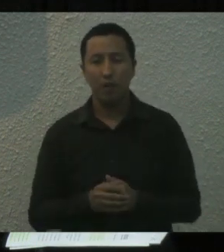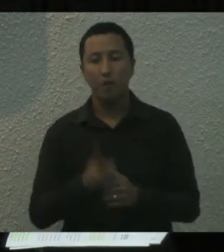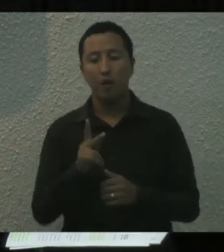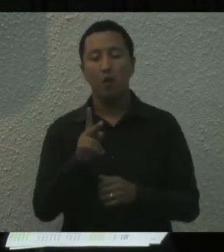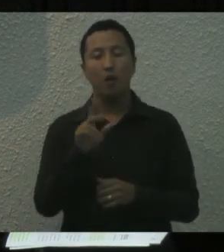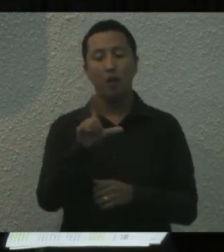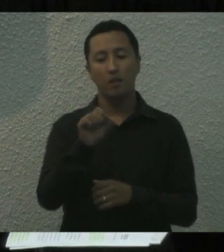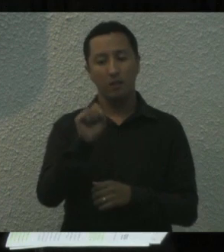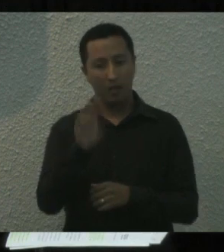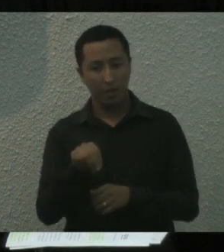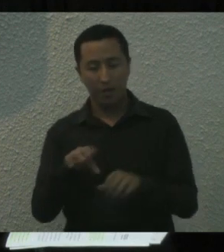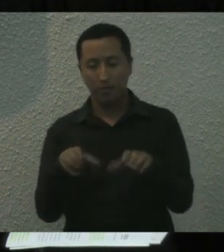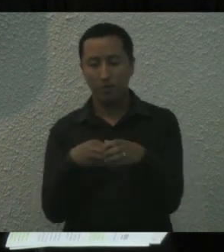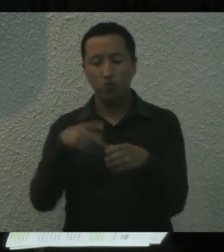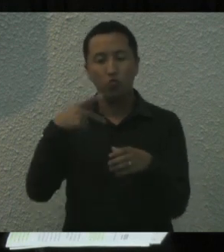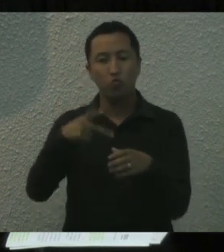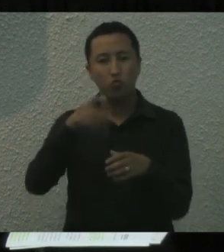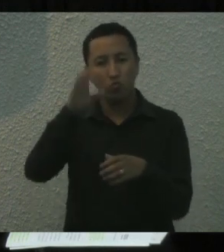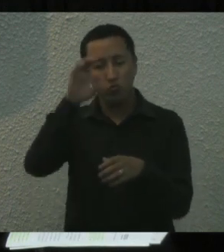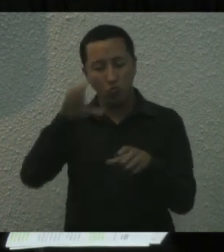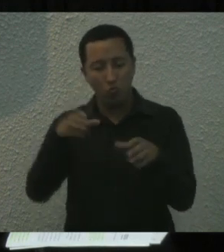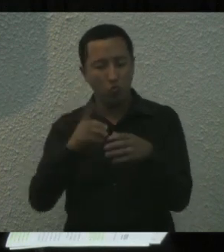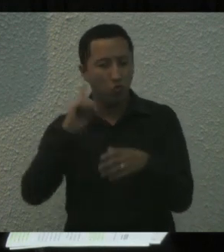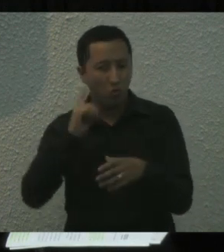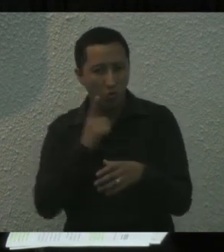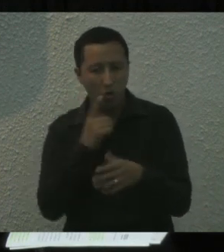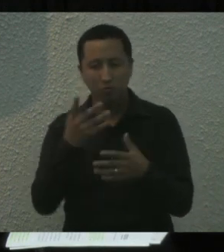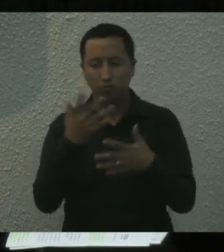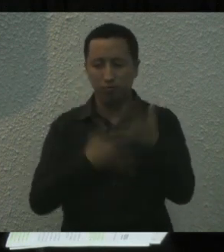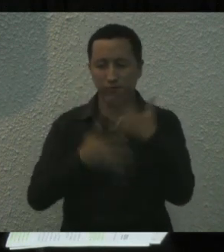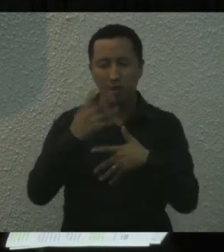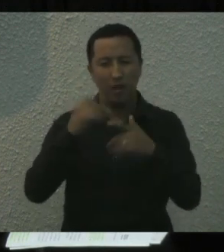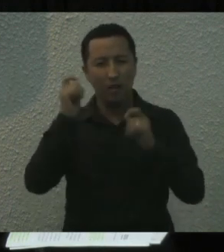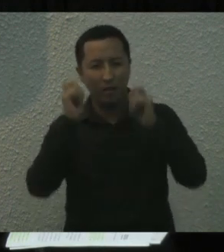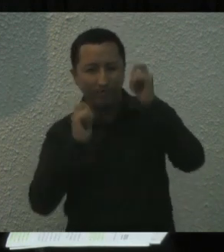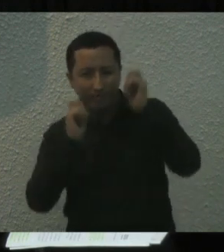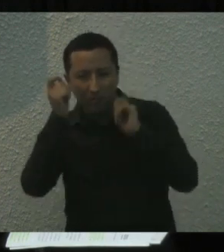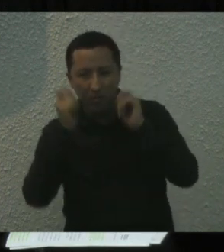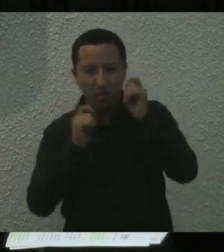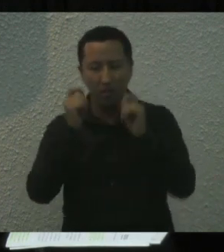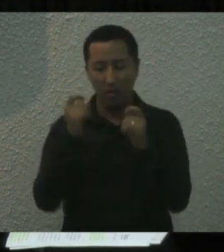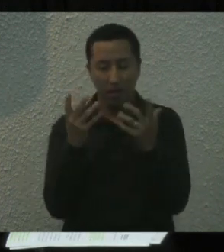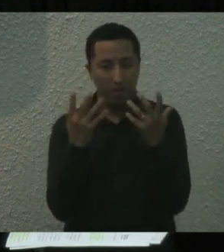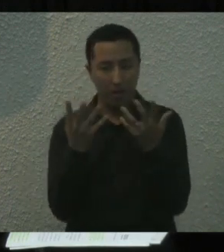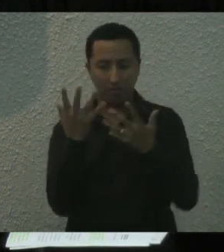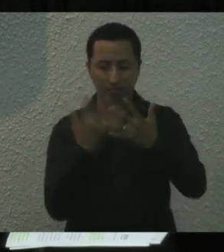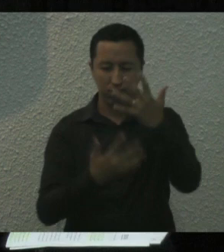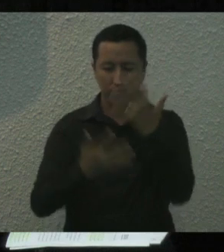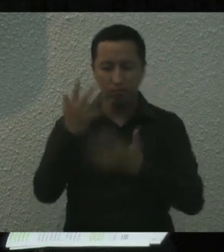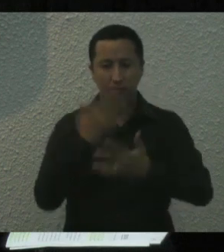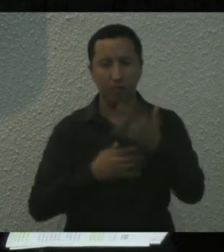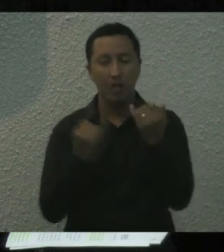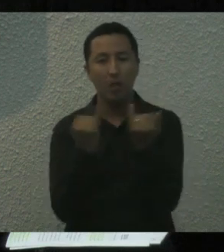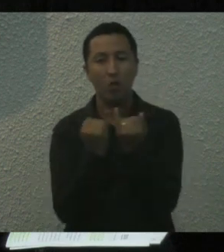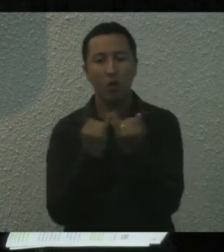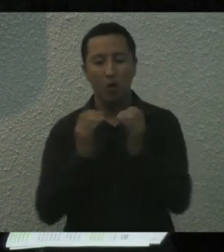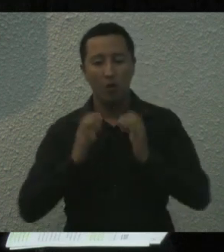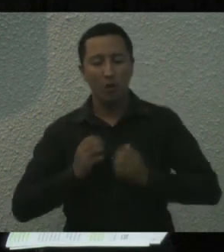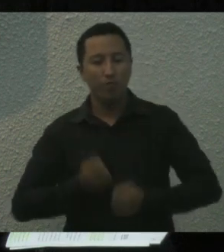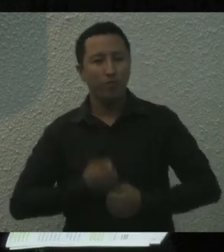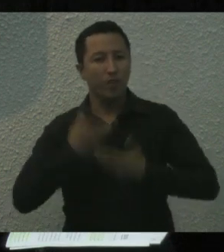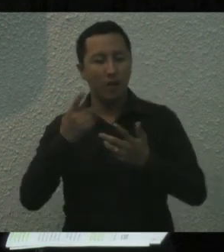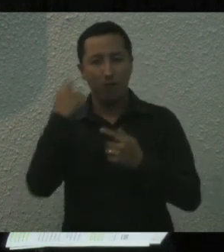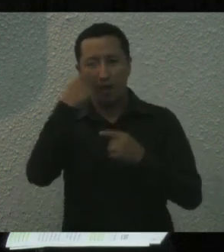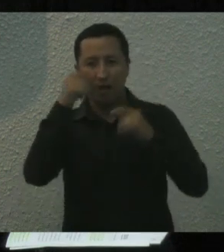lengua de la comunidad de sordos en México y consiste en una serie de signos gestuales articulados con las manos, acompañados de expresiones